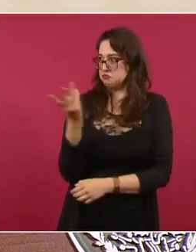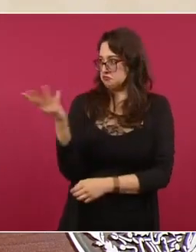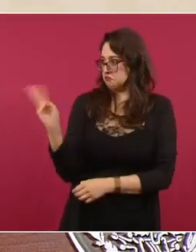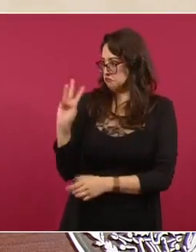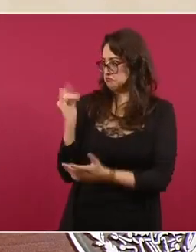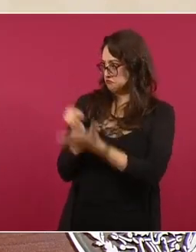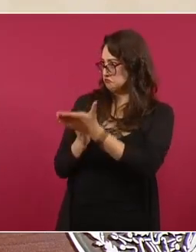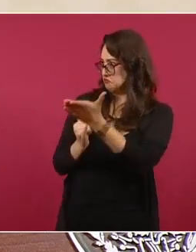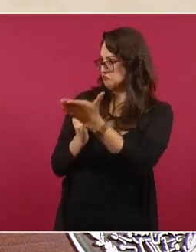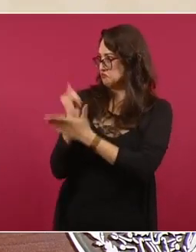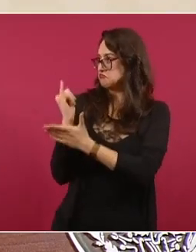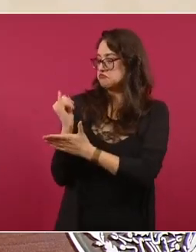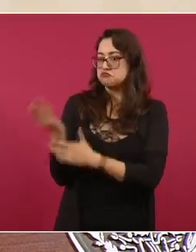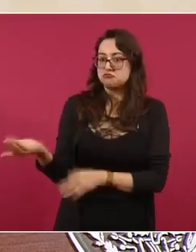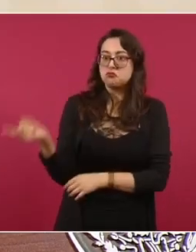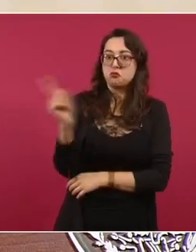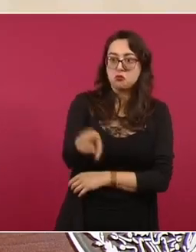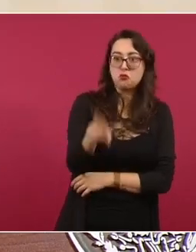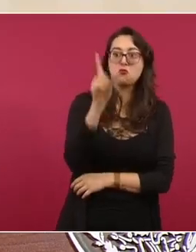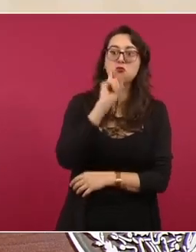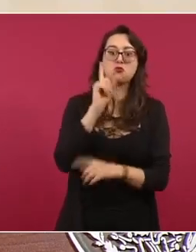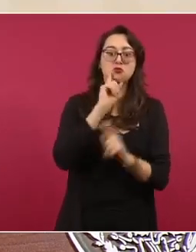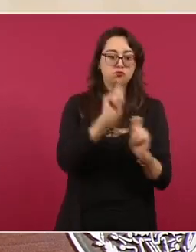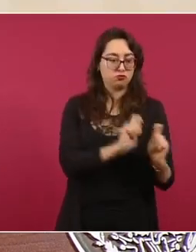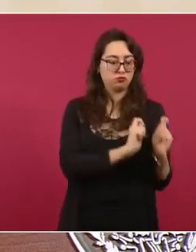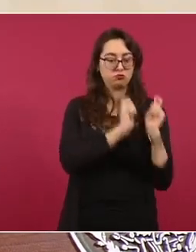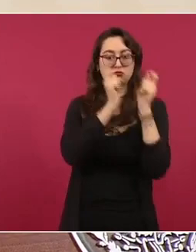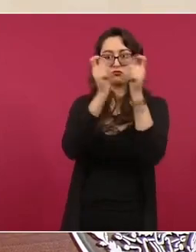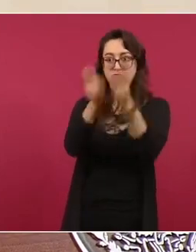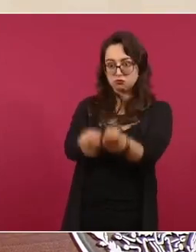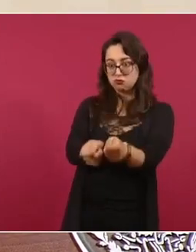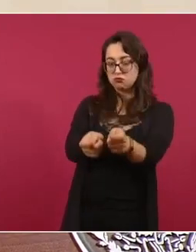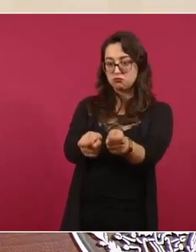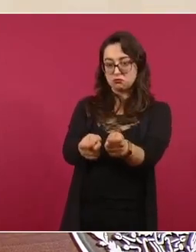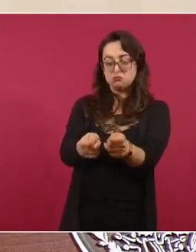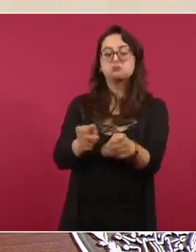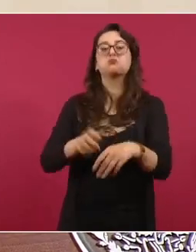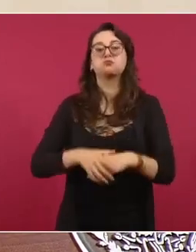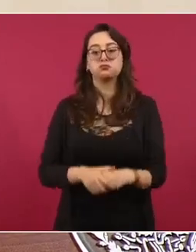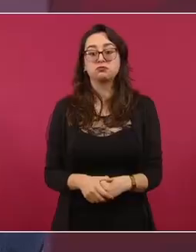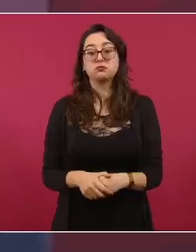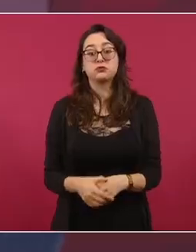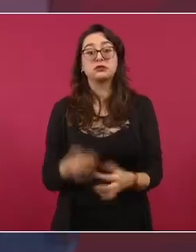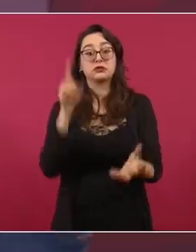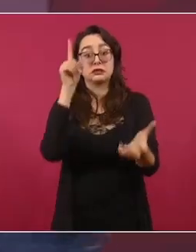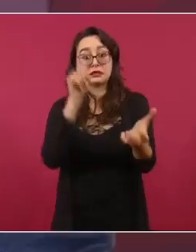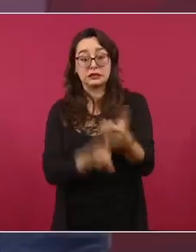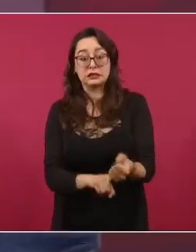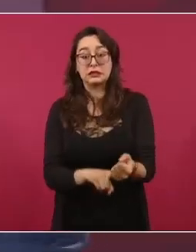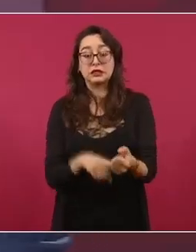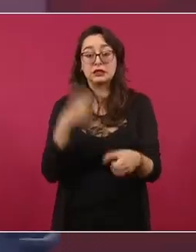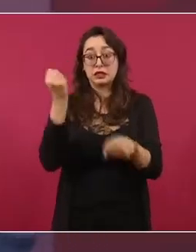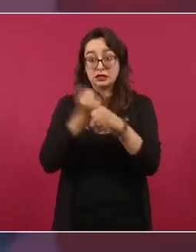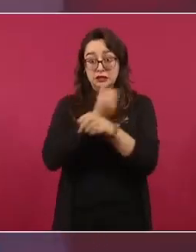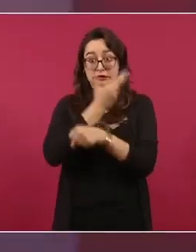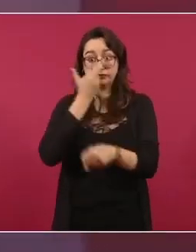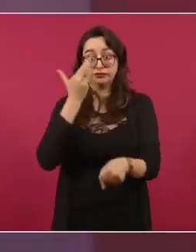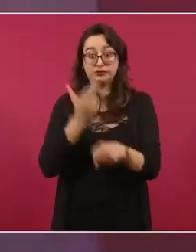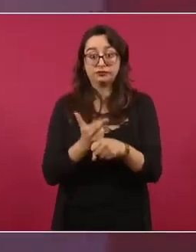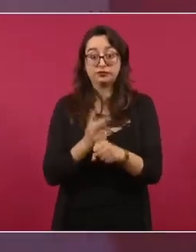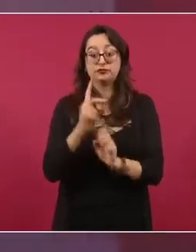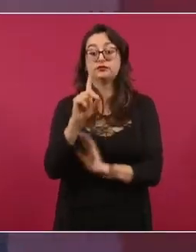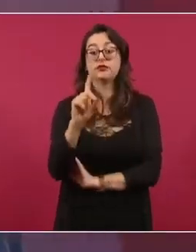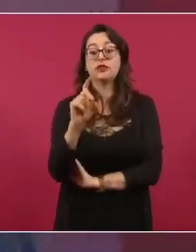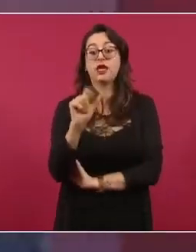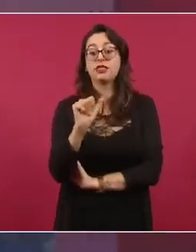la ha instruido para que mantenga al general retirado David